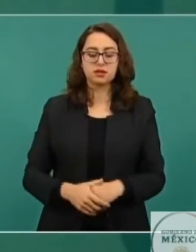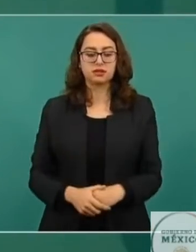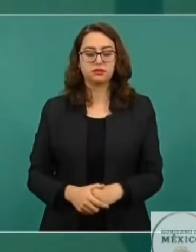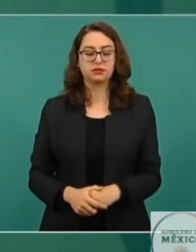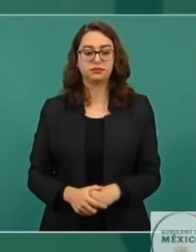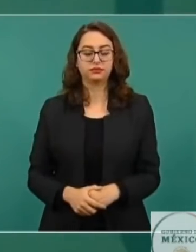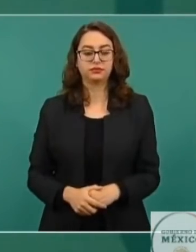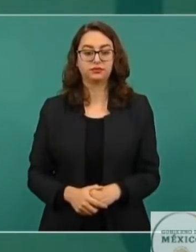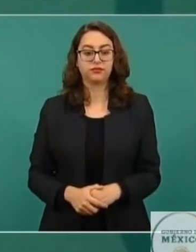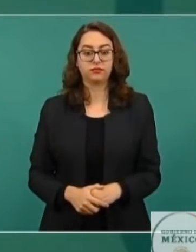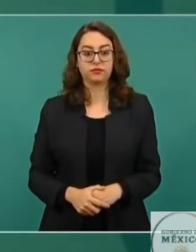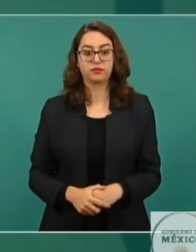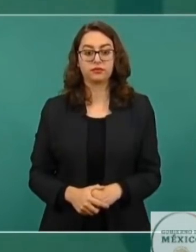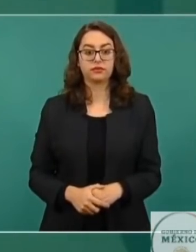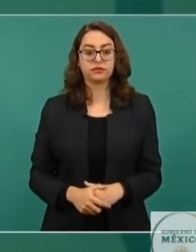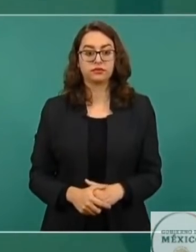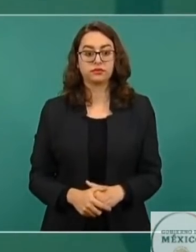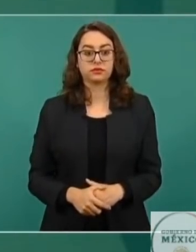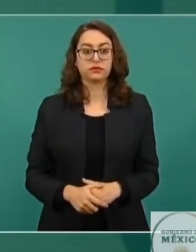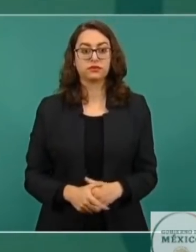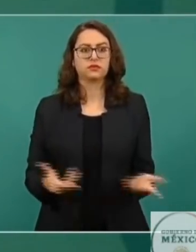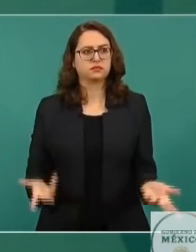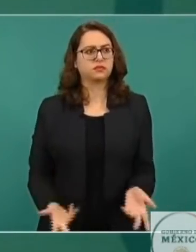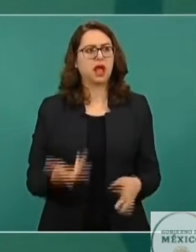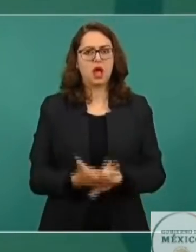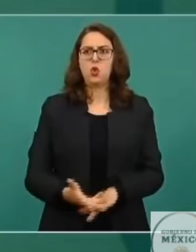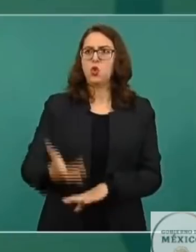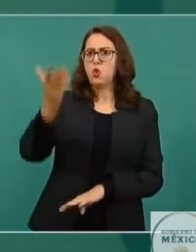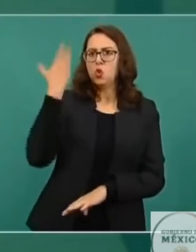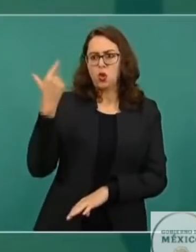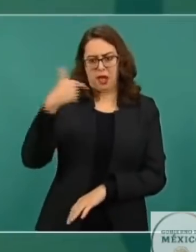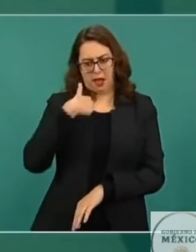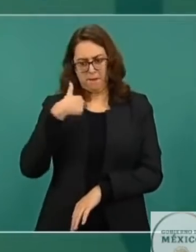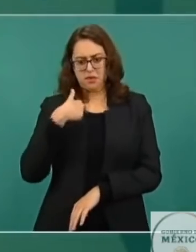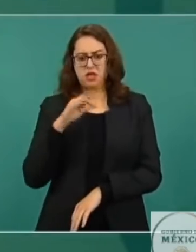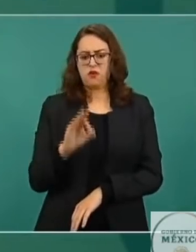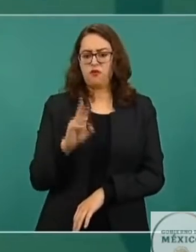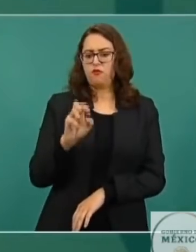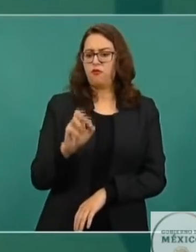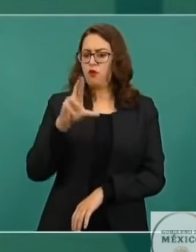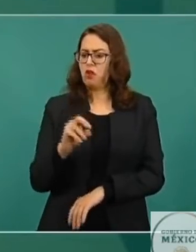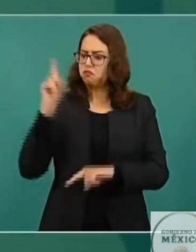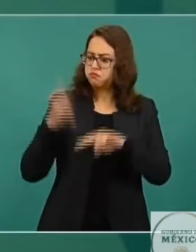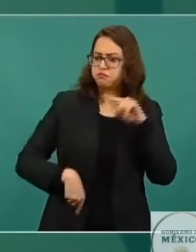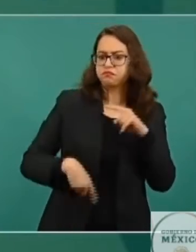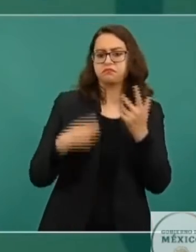A mí me desaforaron y me iban a meter a la cárcel.